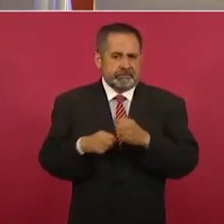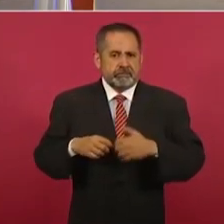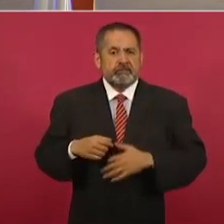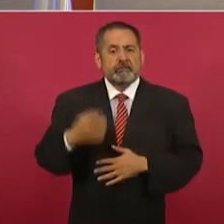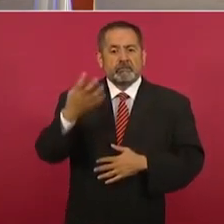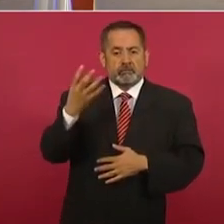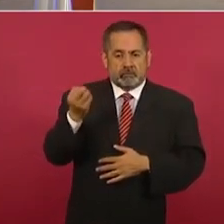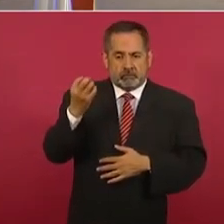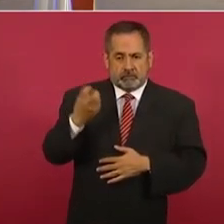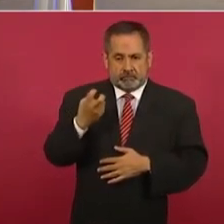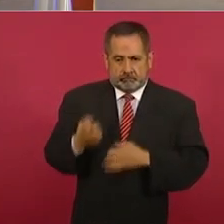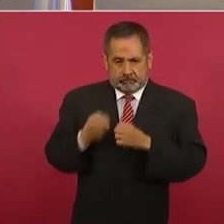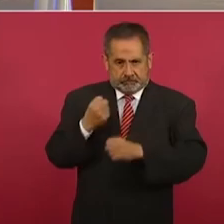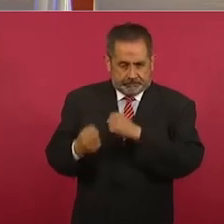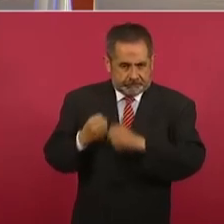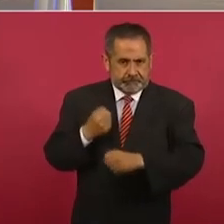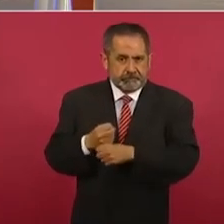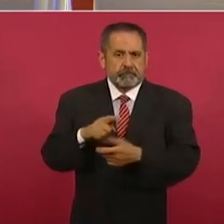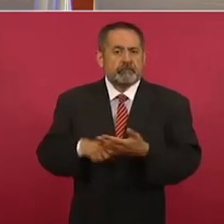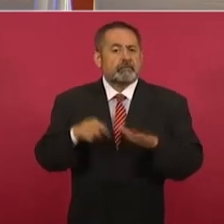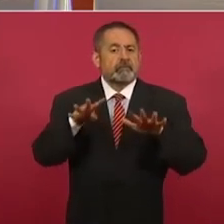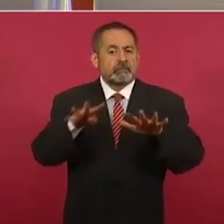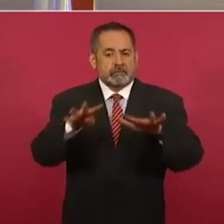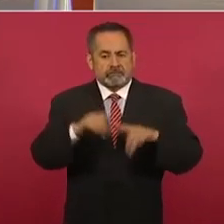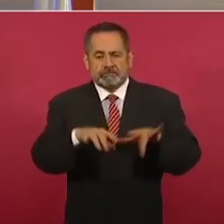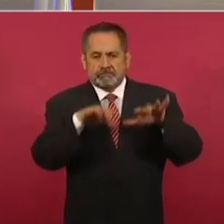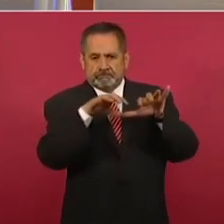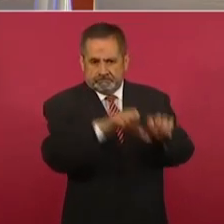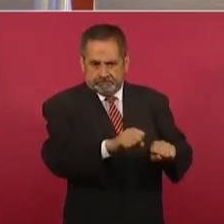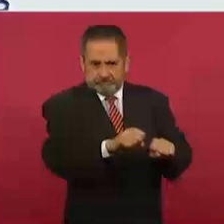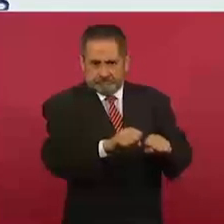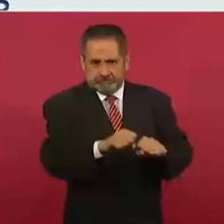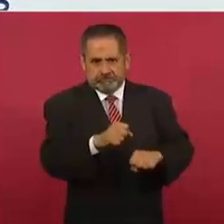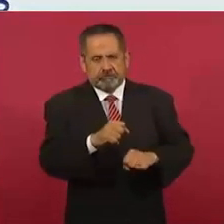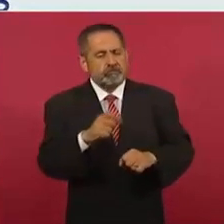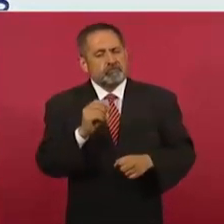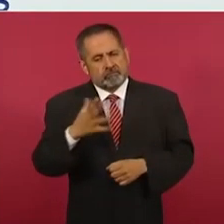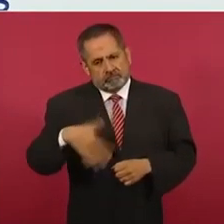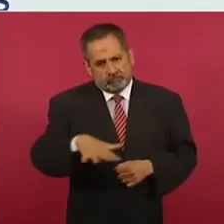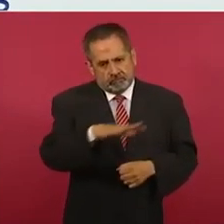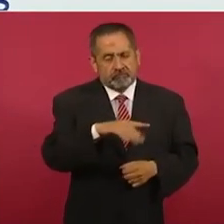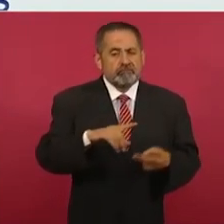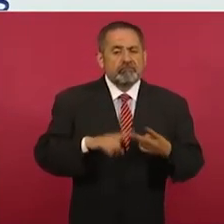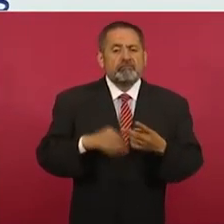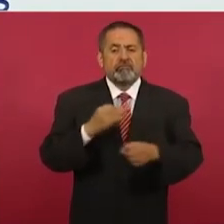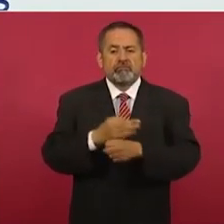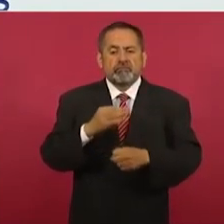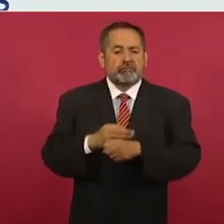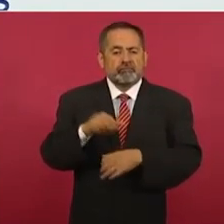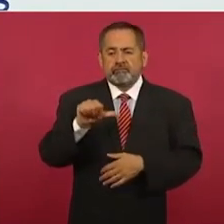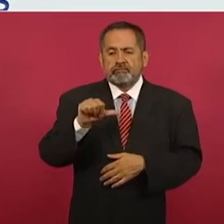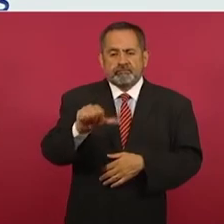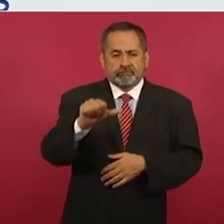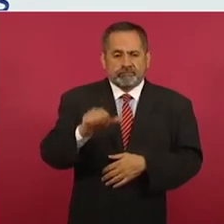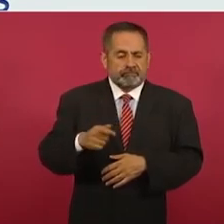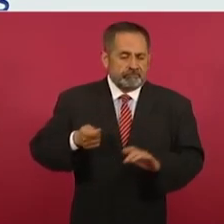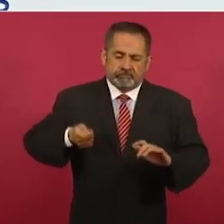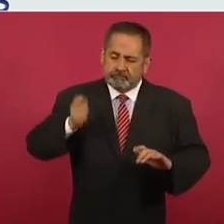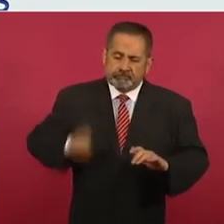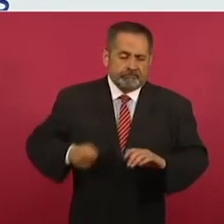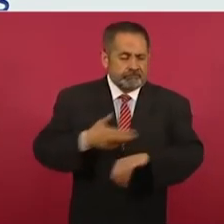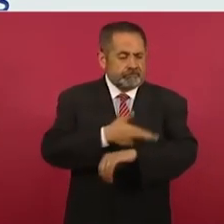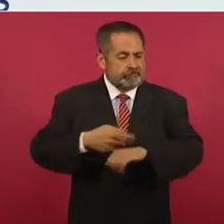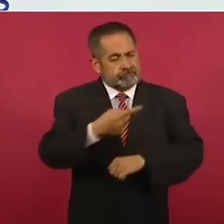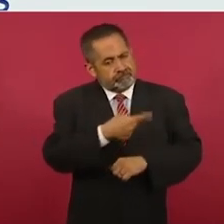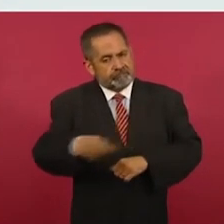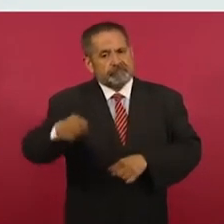casos este año, que hay 19 detenidos o buscados y que al momento hay 16 vinculados a proceso